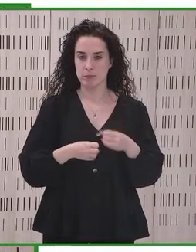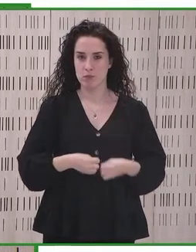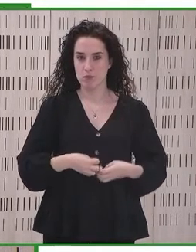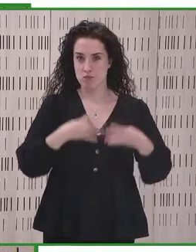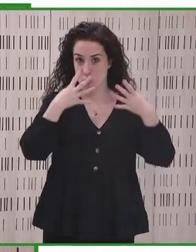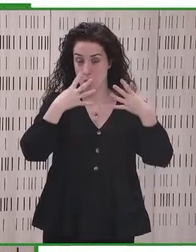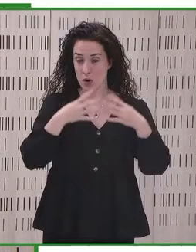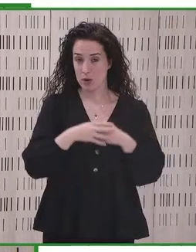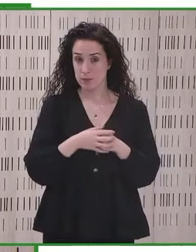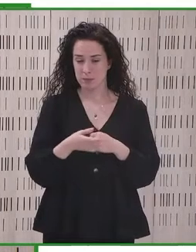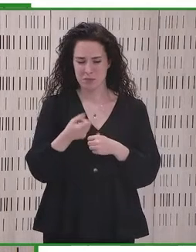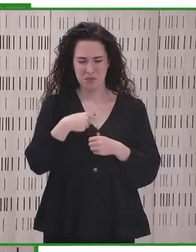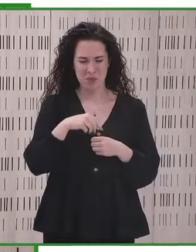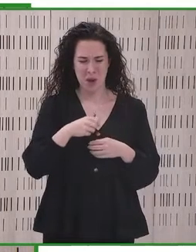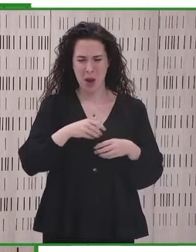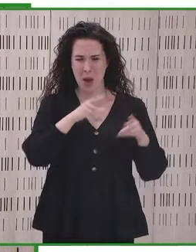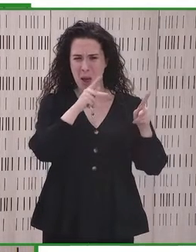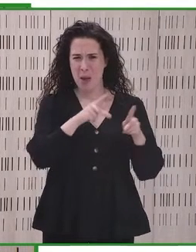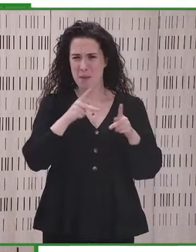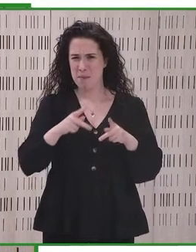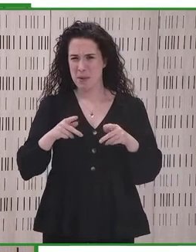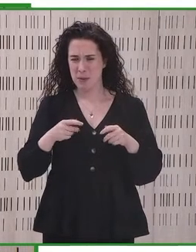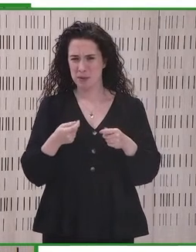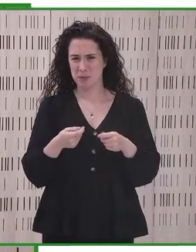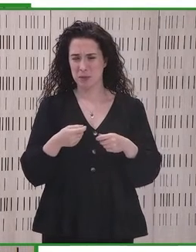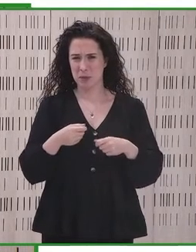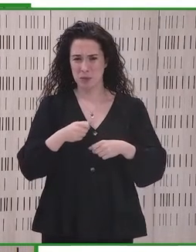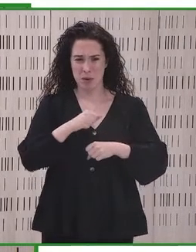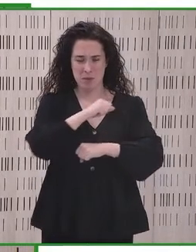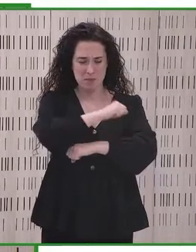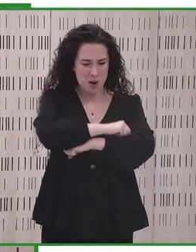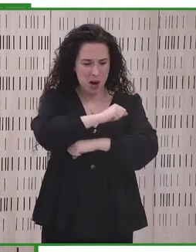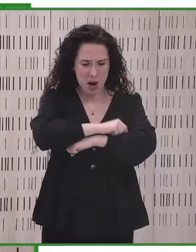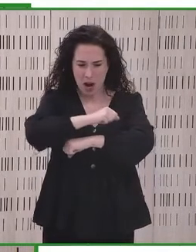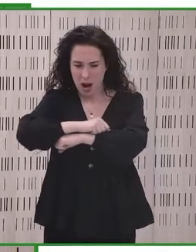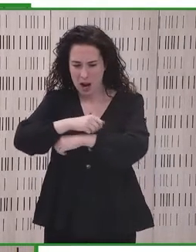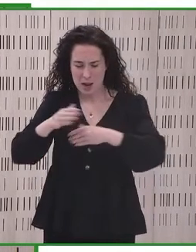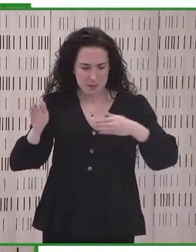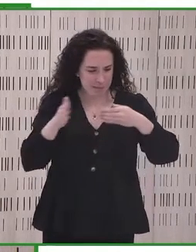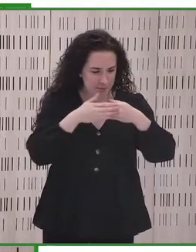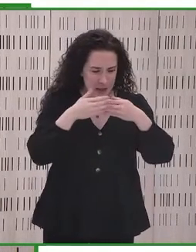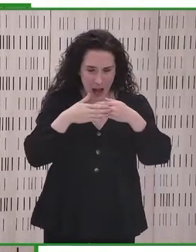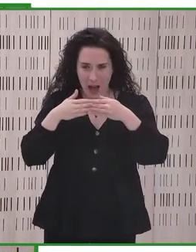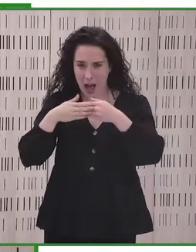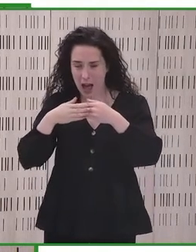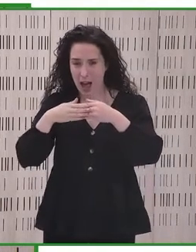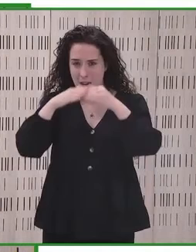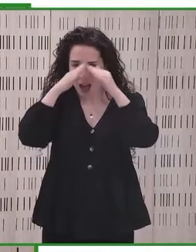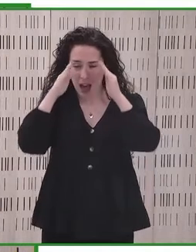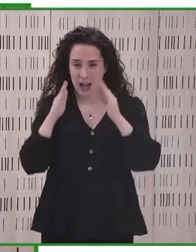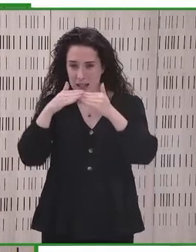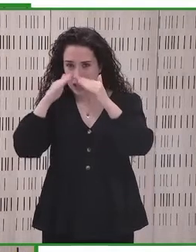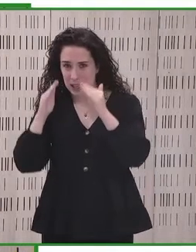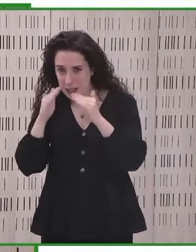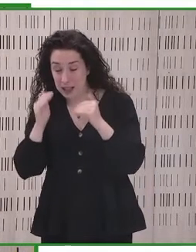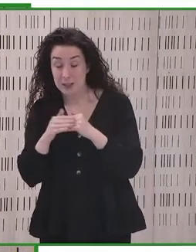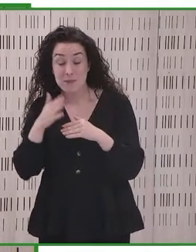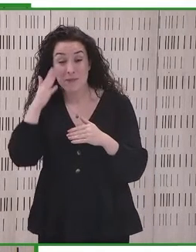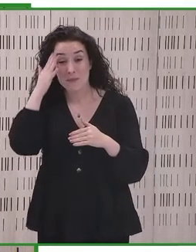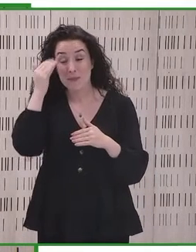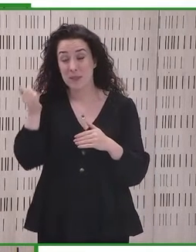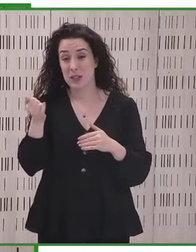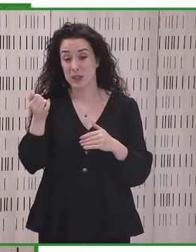miles de personas encerradas, aprisionadas en sus domicilios porque están